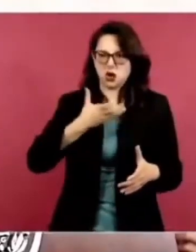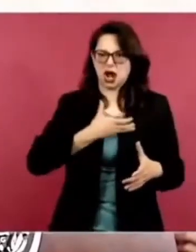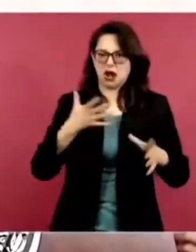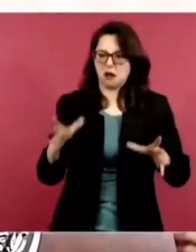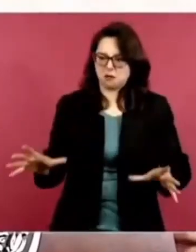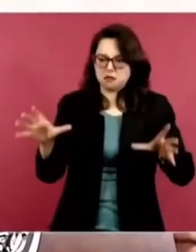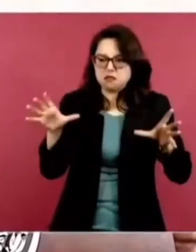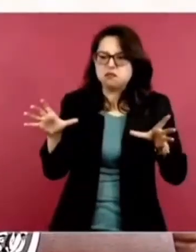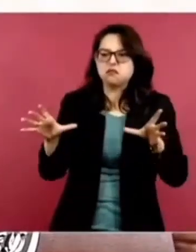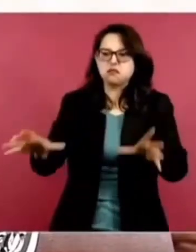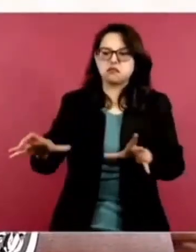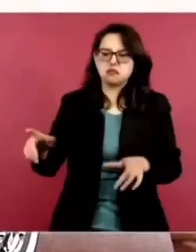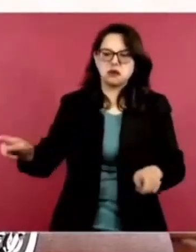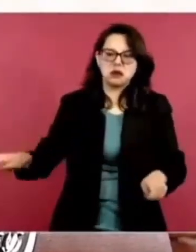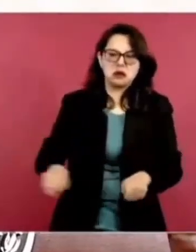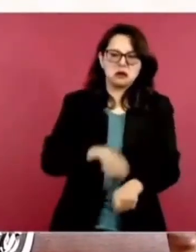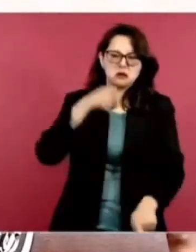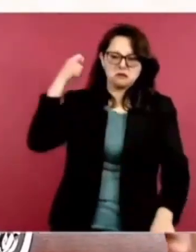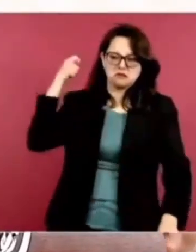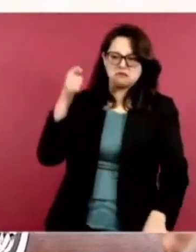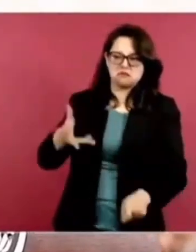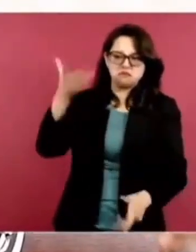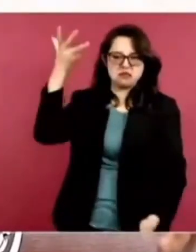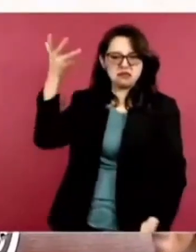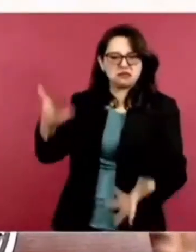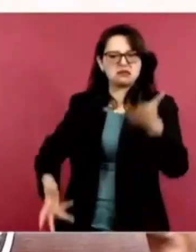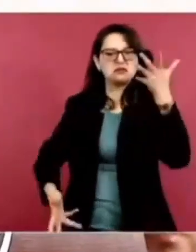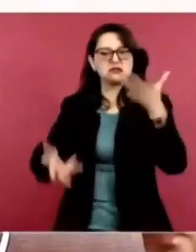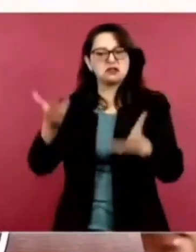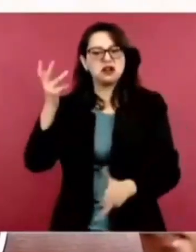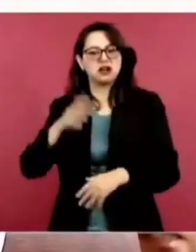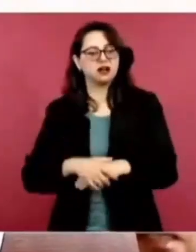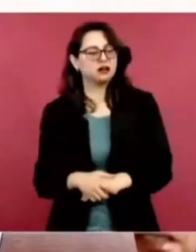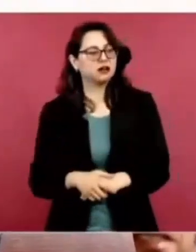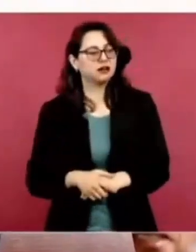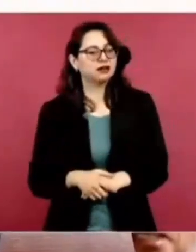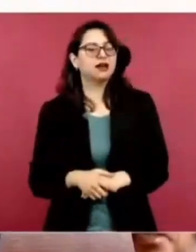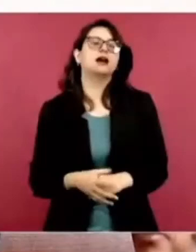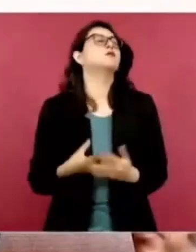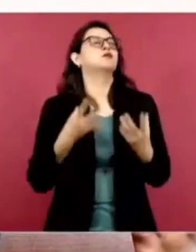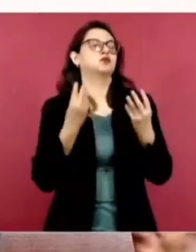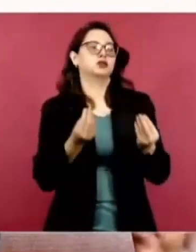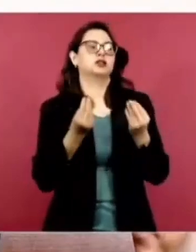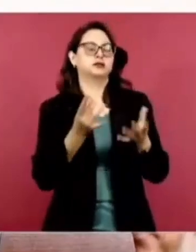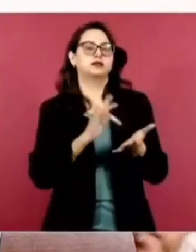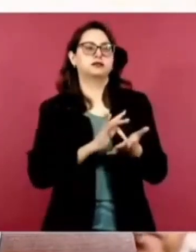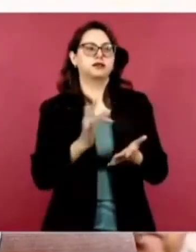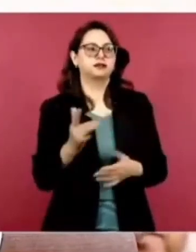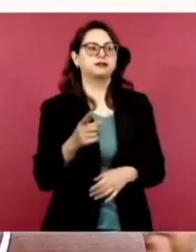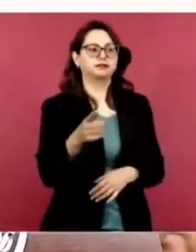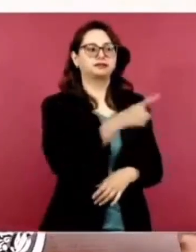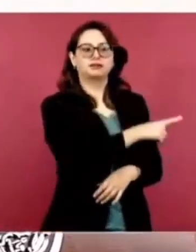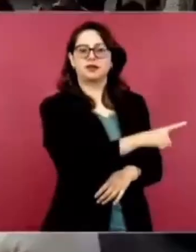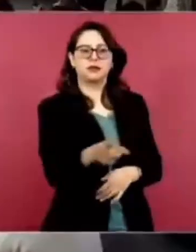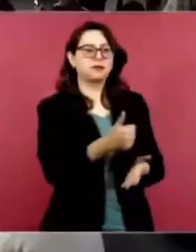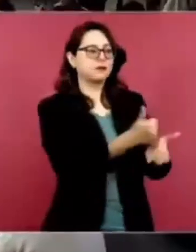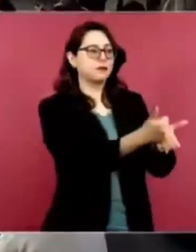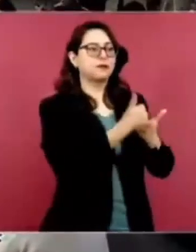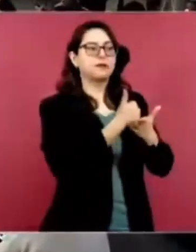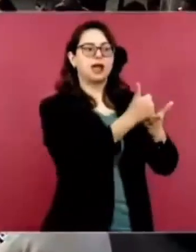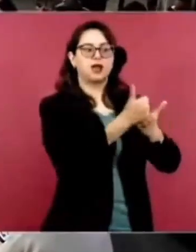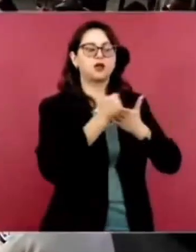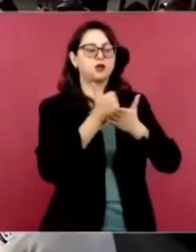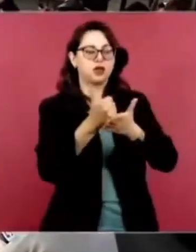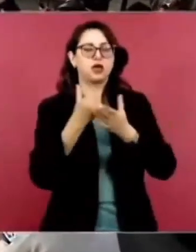¿Sí? Su reconocimiento. Les damos sus... Medallas. Porque